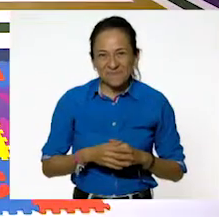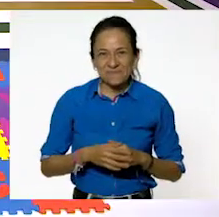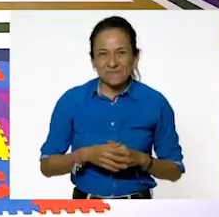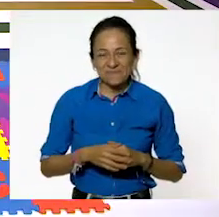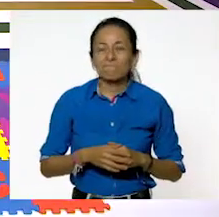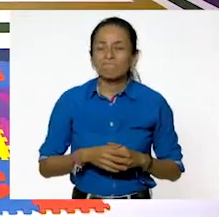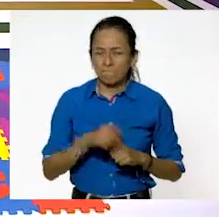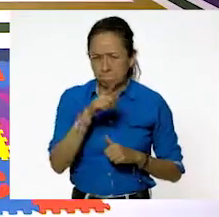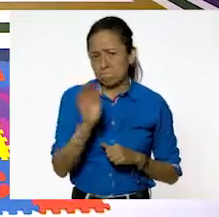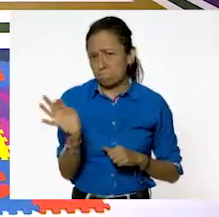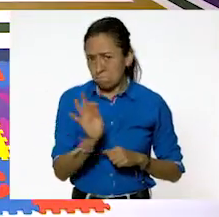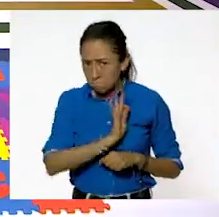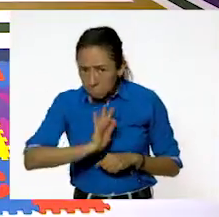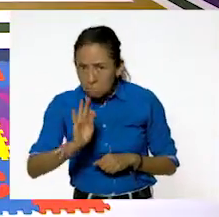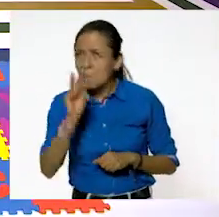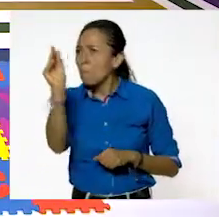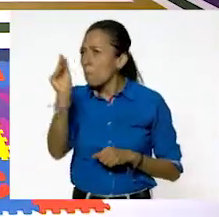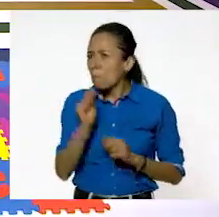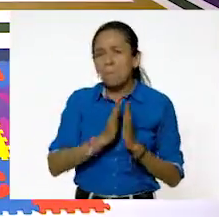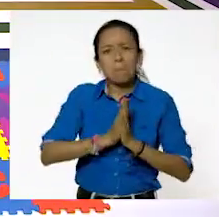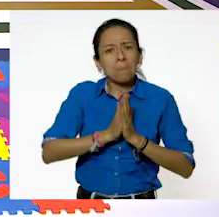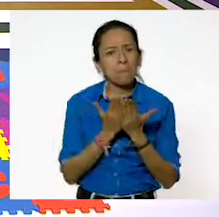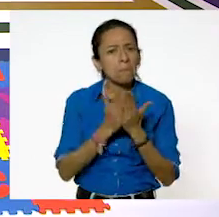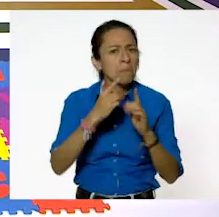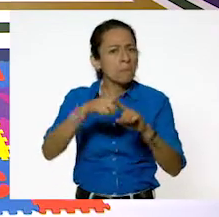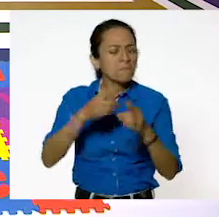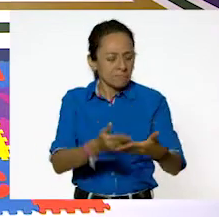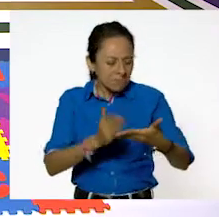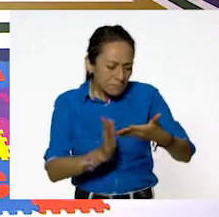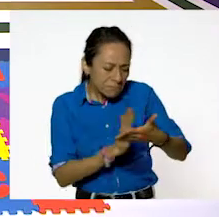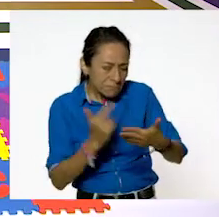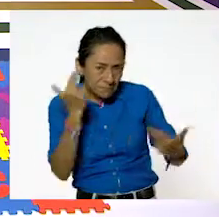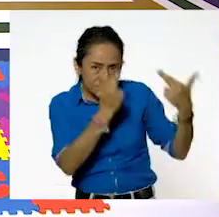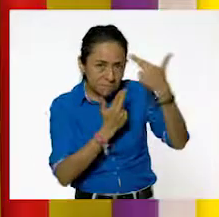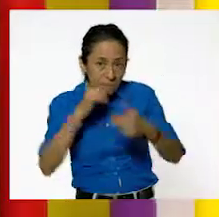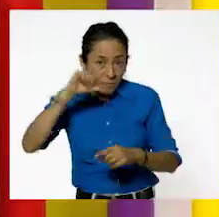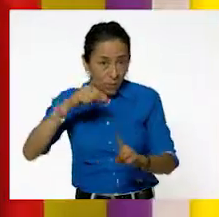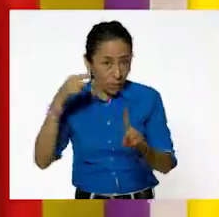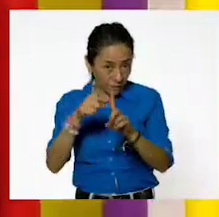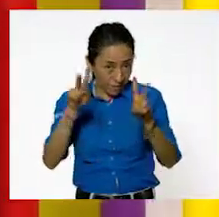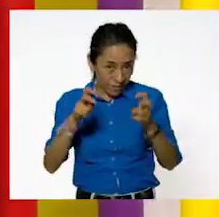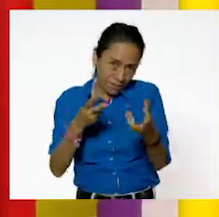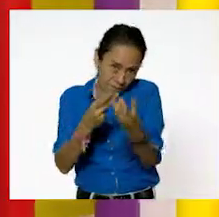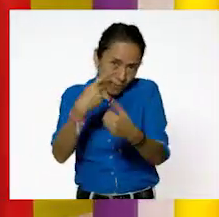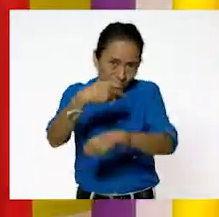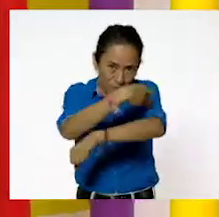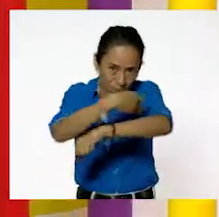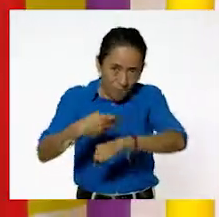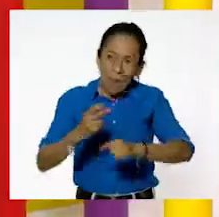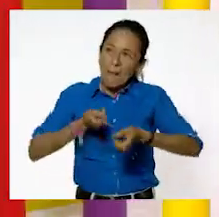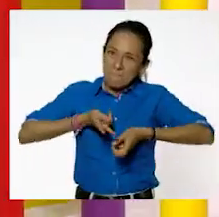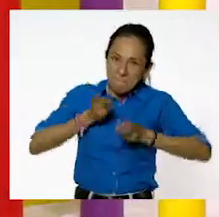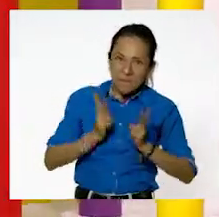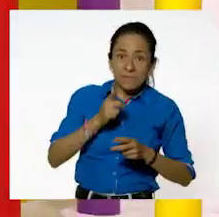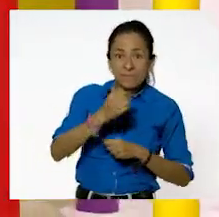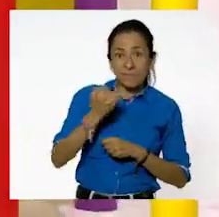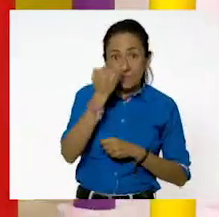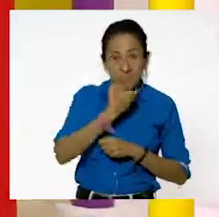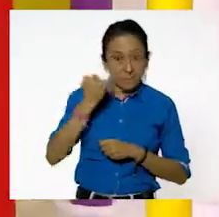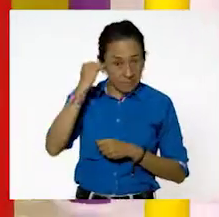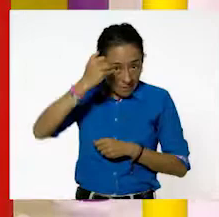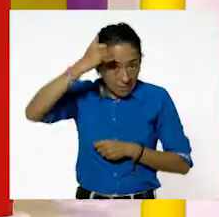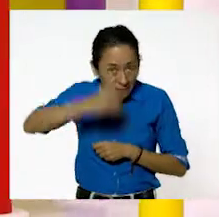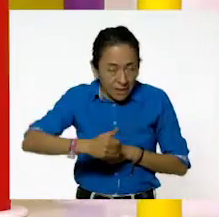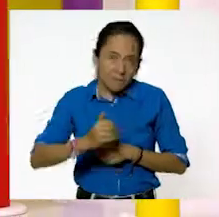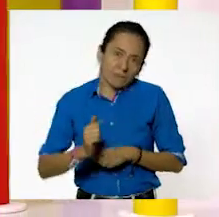Si te es posible, consulta otros libros y comenta el tema de hoy con tu familia. Si tienes la fortuna de hablar una lengua indígena, aprovecha también